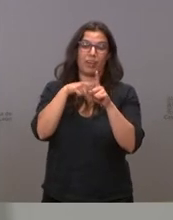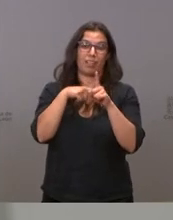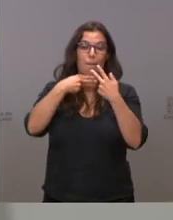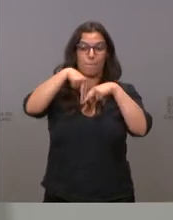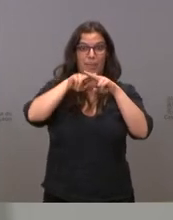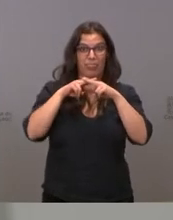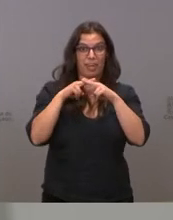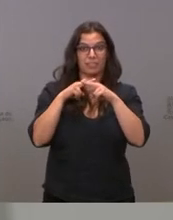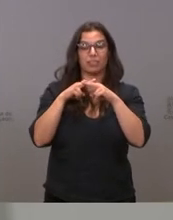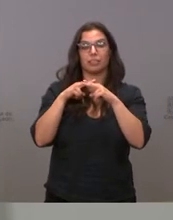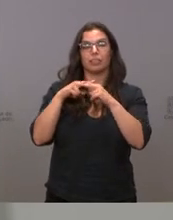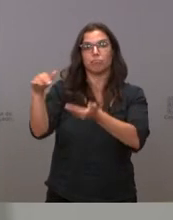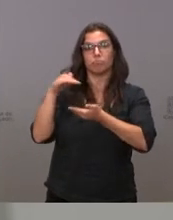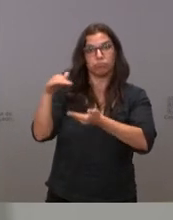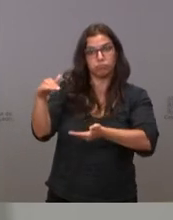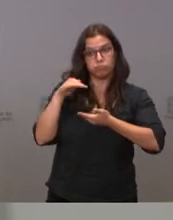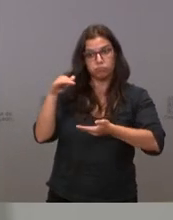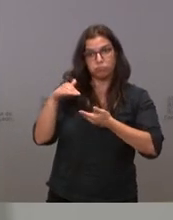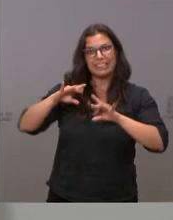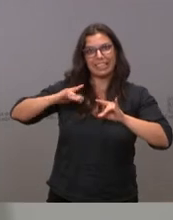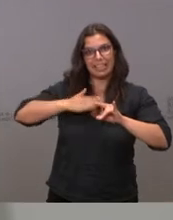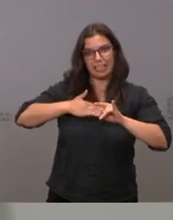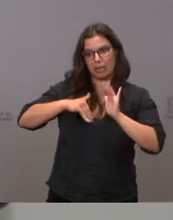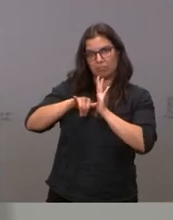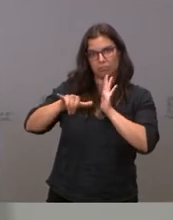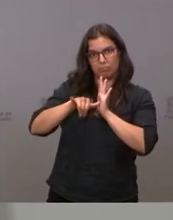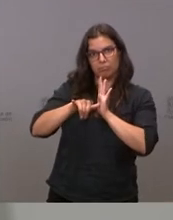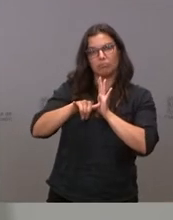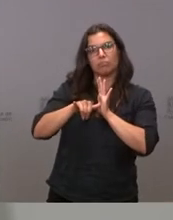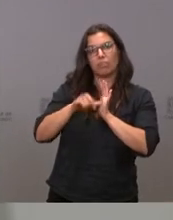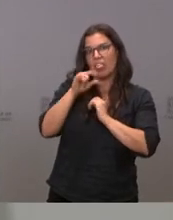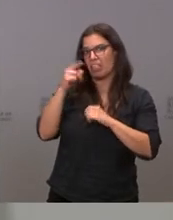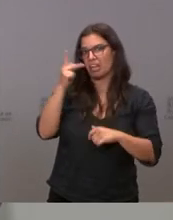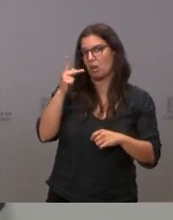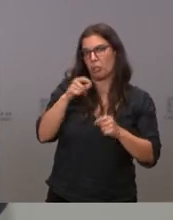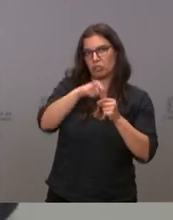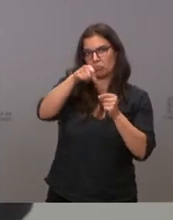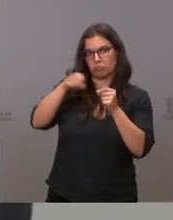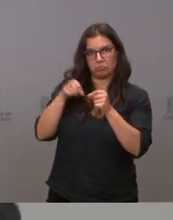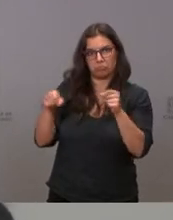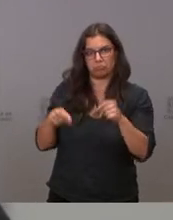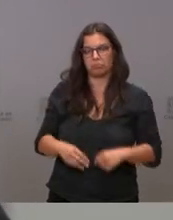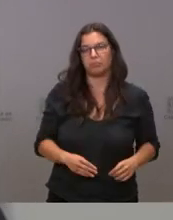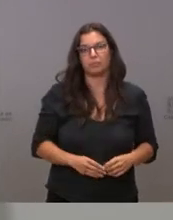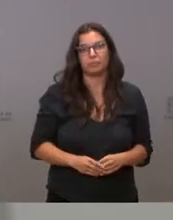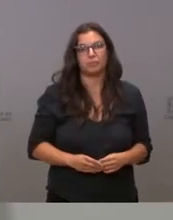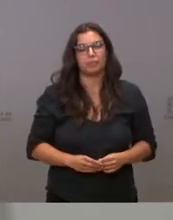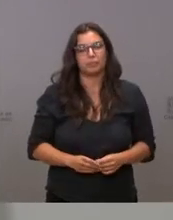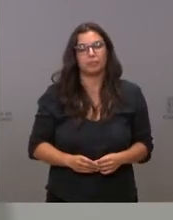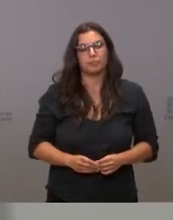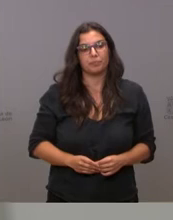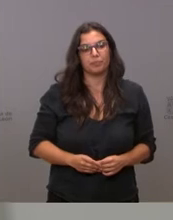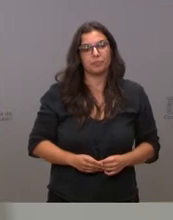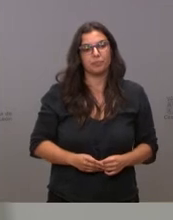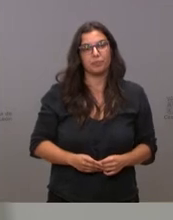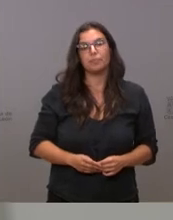esta factoría proceden de proveedores ubicados a menos de 100 kilómetros de la factoría. Este es